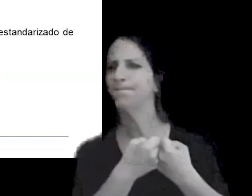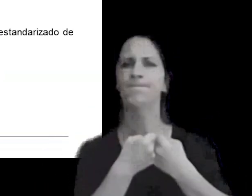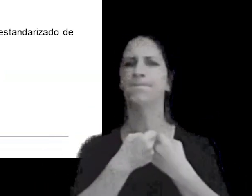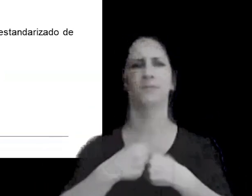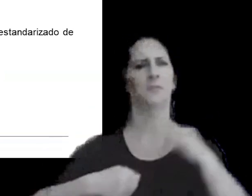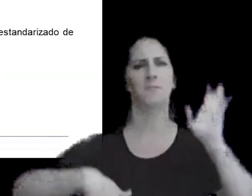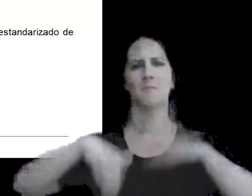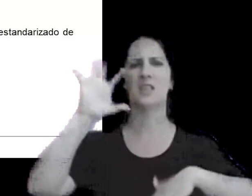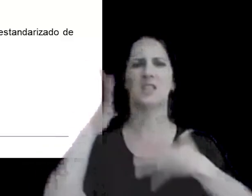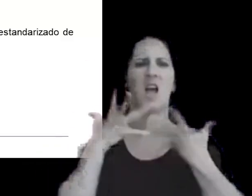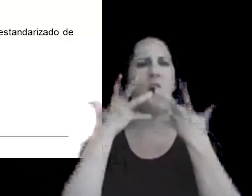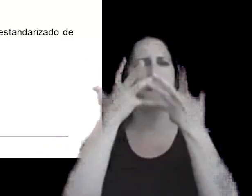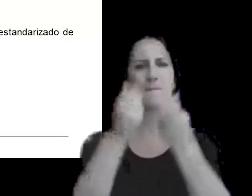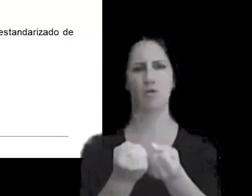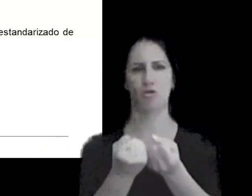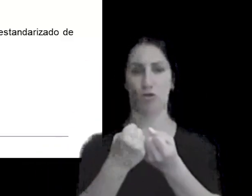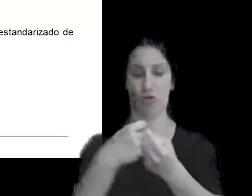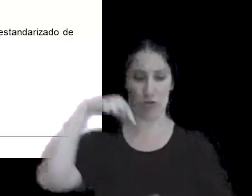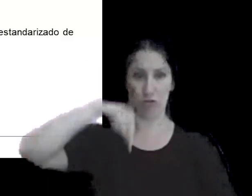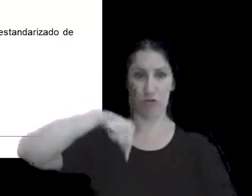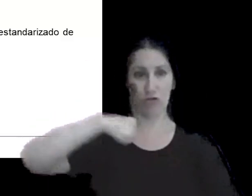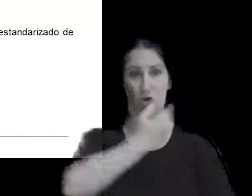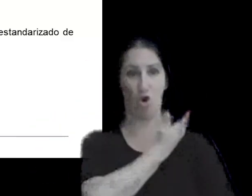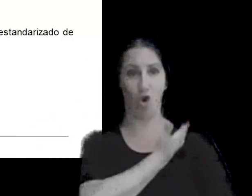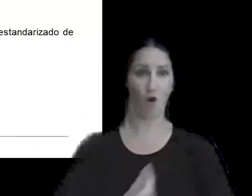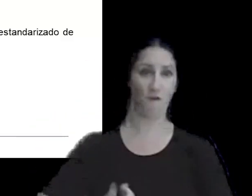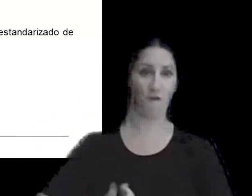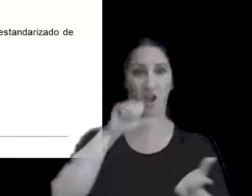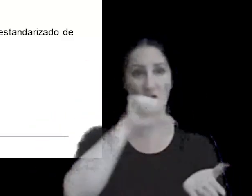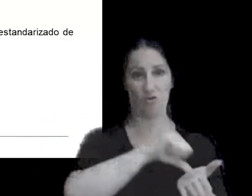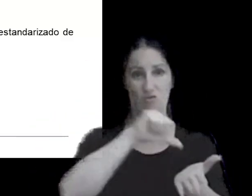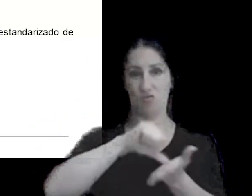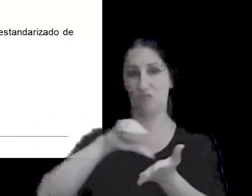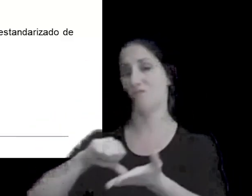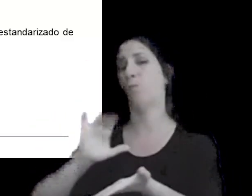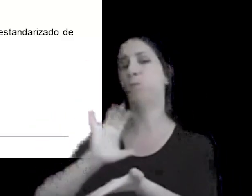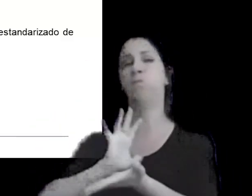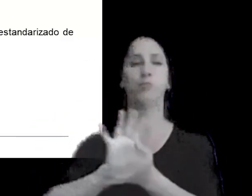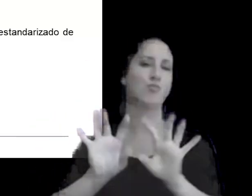por parte de los gobiernos de prácticamente todo el mundo